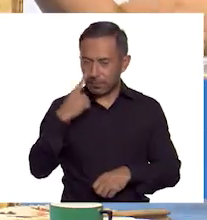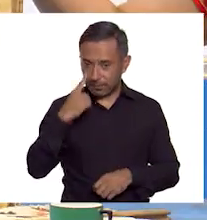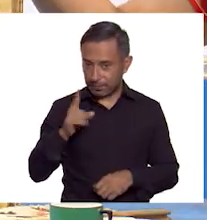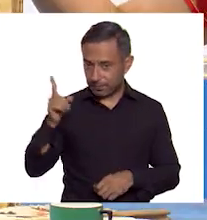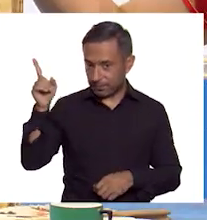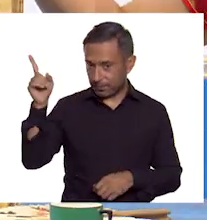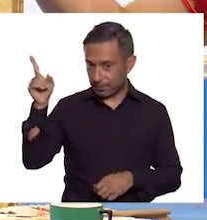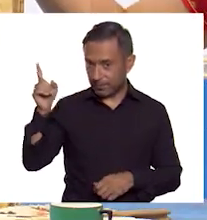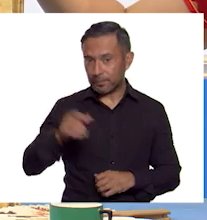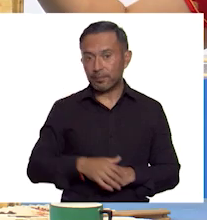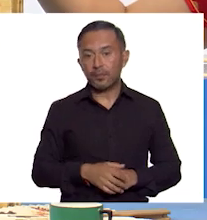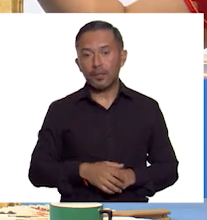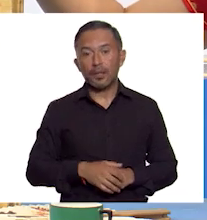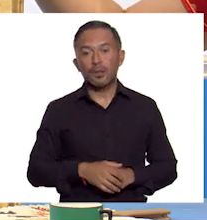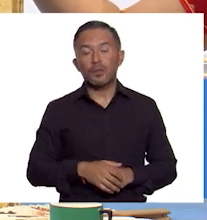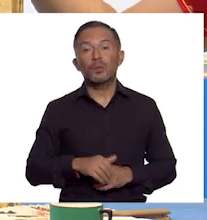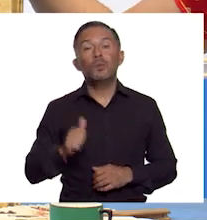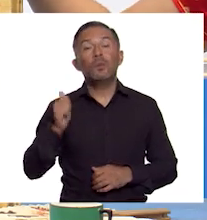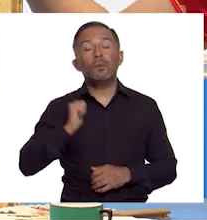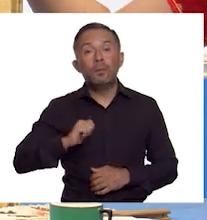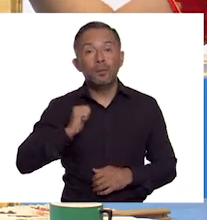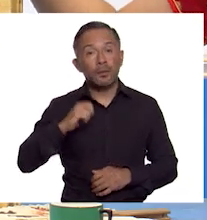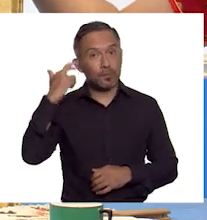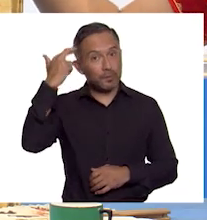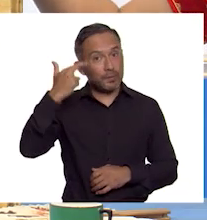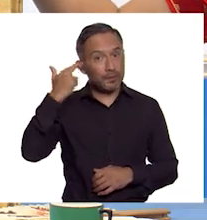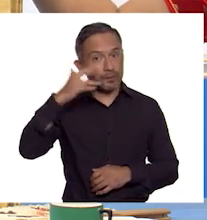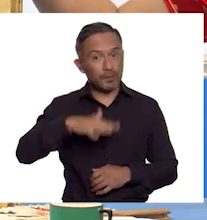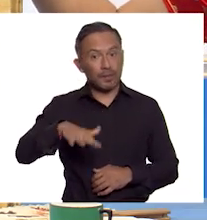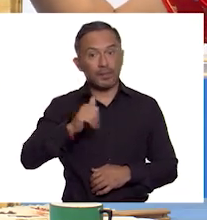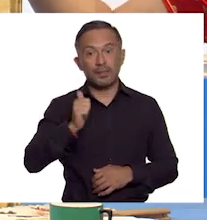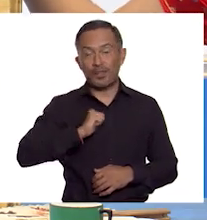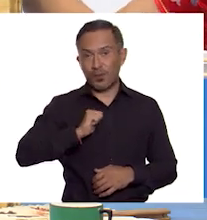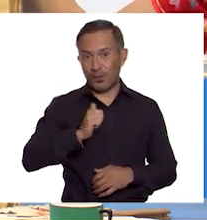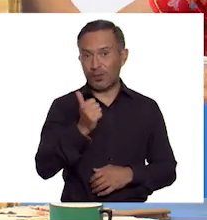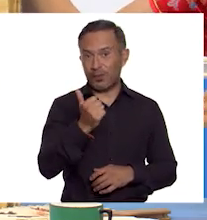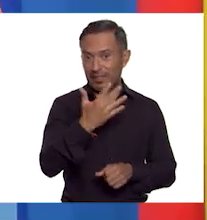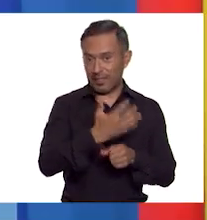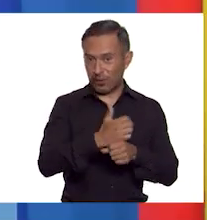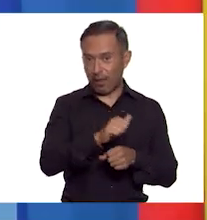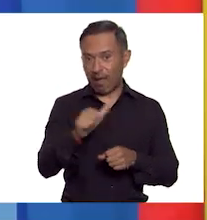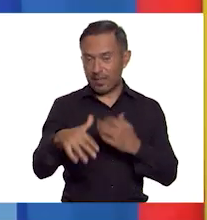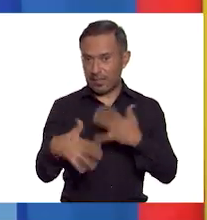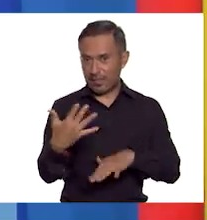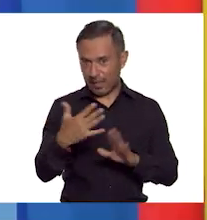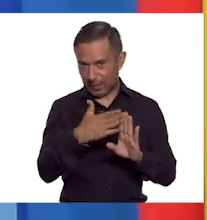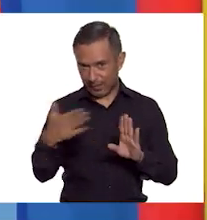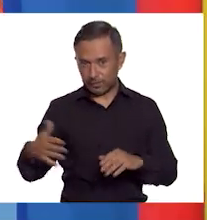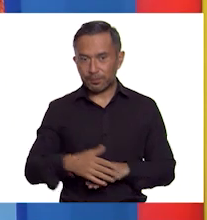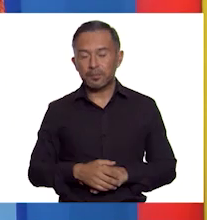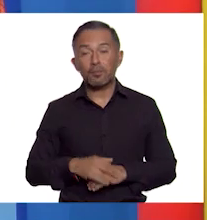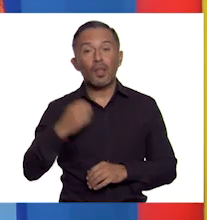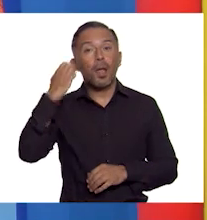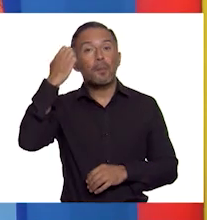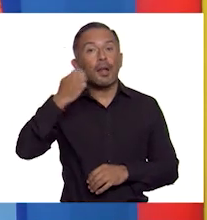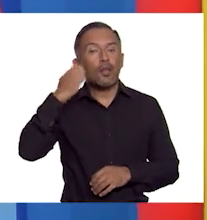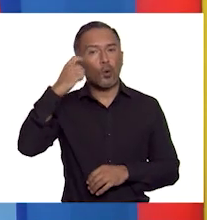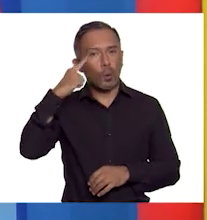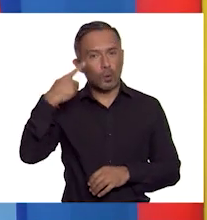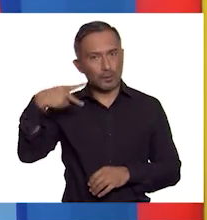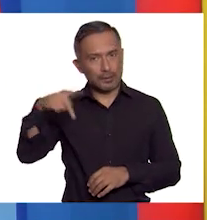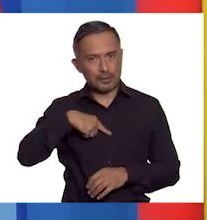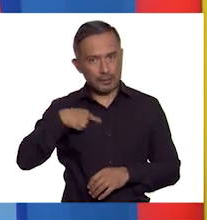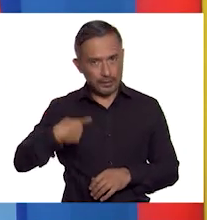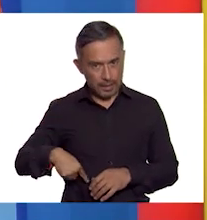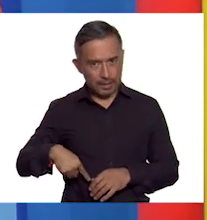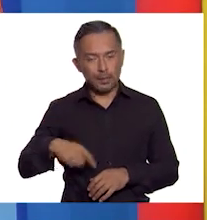Dinastías e imperios en China durante los siglos V al XV. Emperadores chinos durante los siglos V al